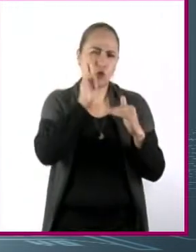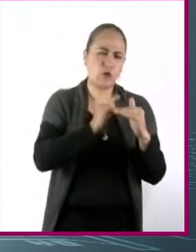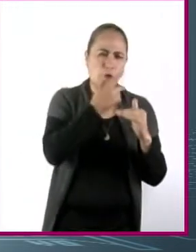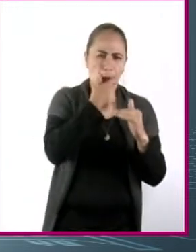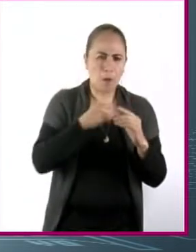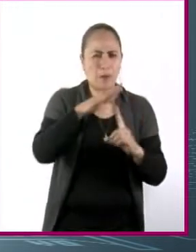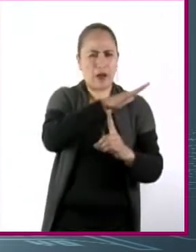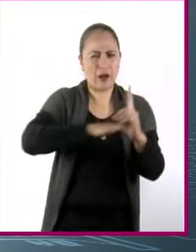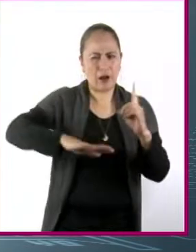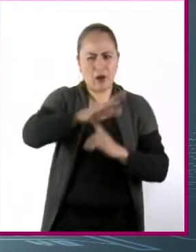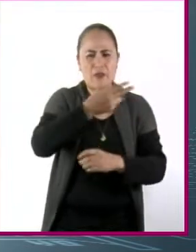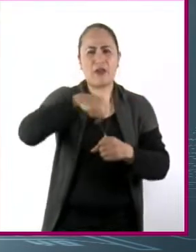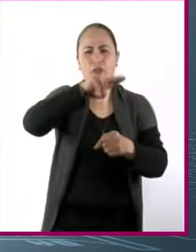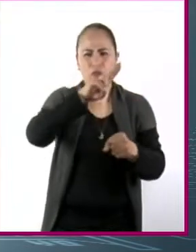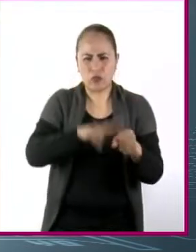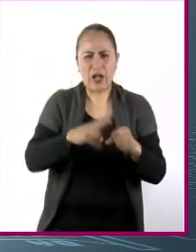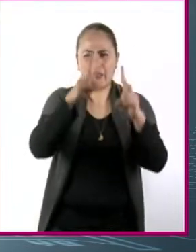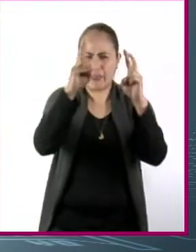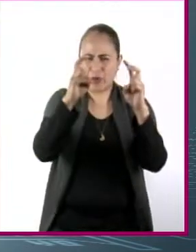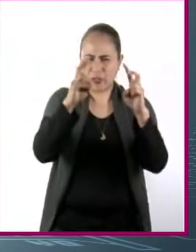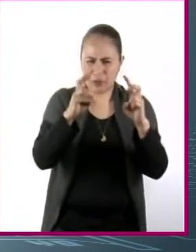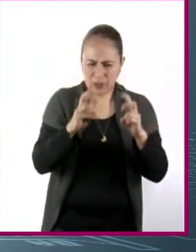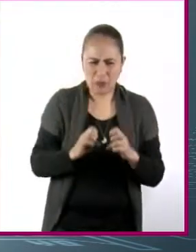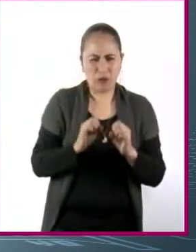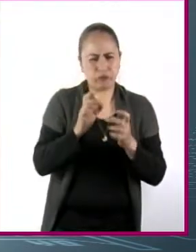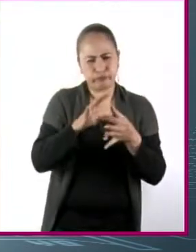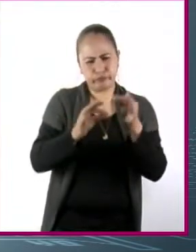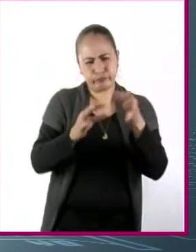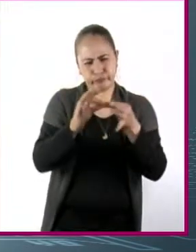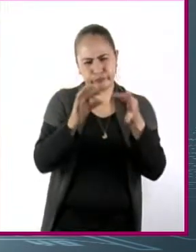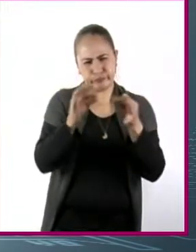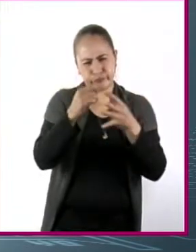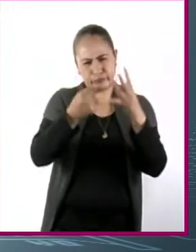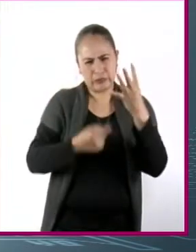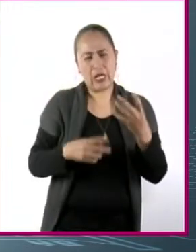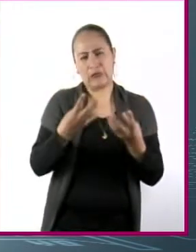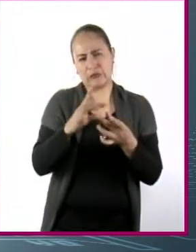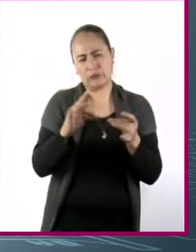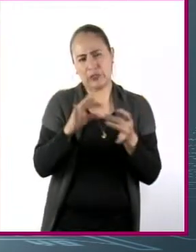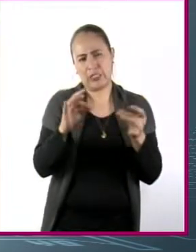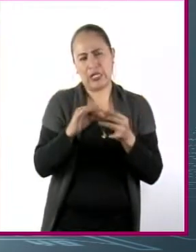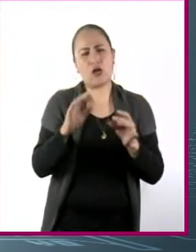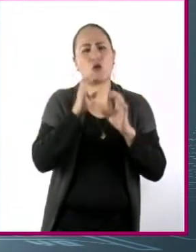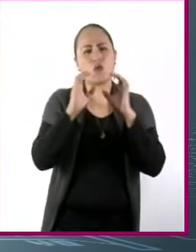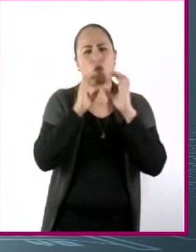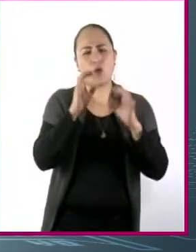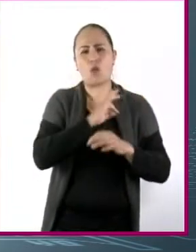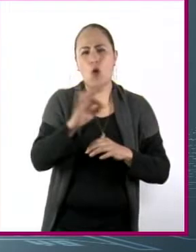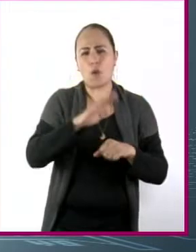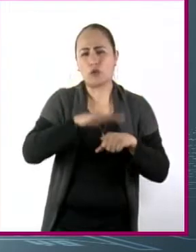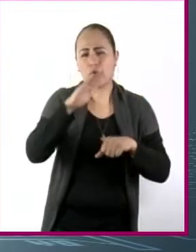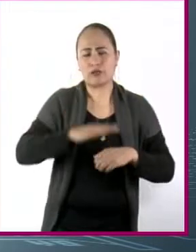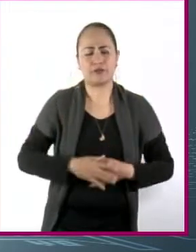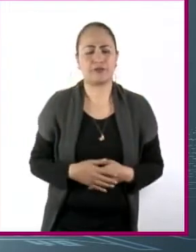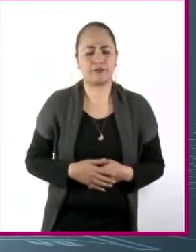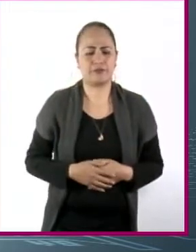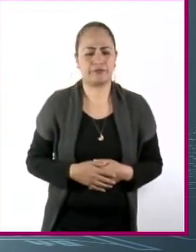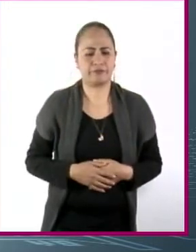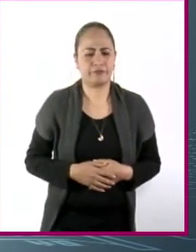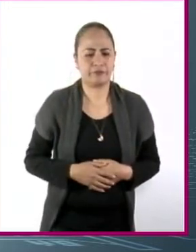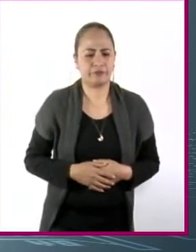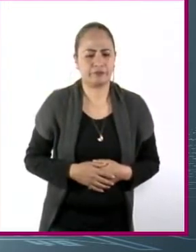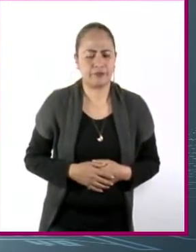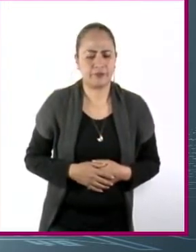otros, haciendo que tu voz sí cuente. Creo que estos espacios, pues, hasta cierto punto